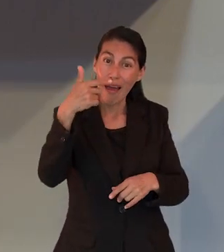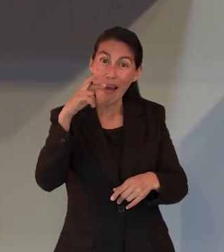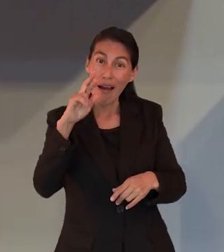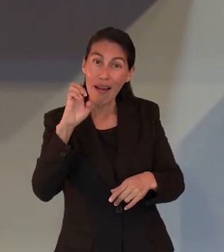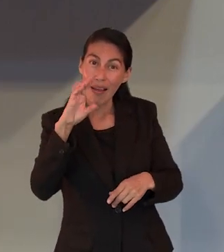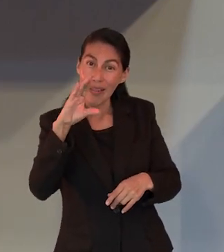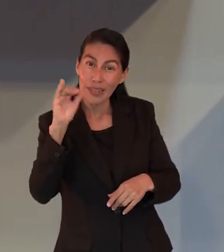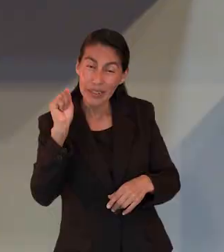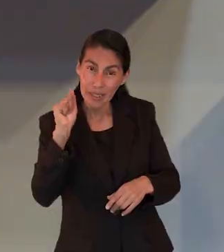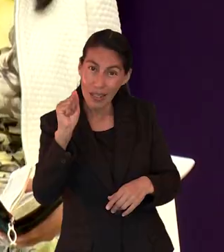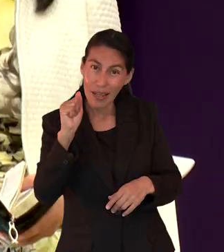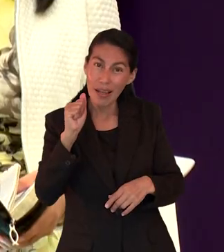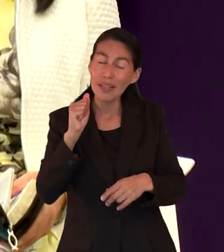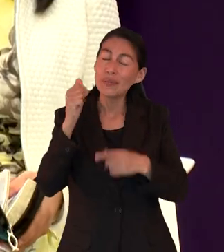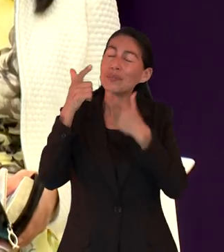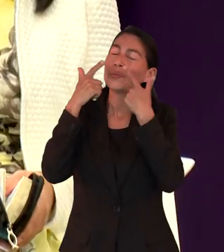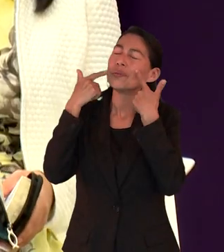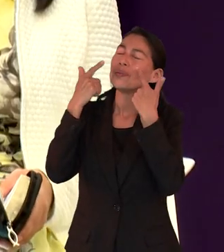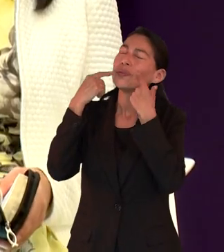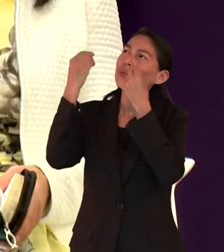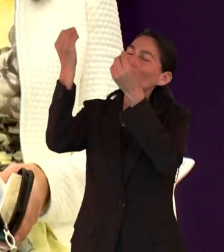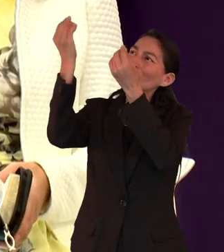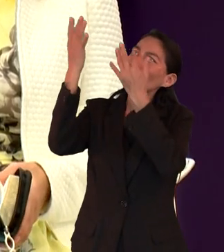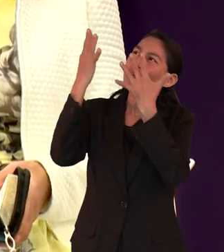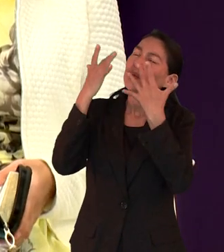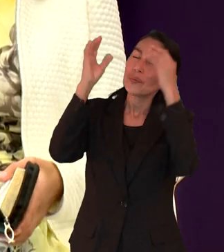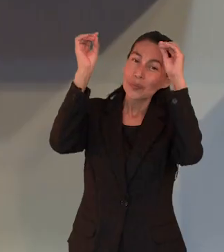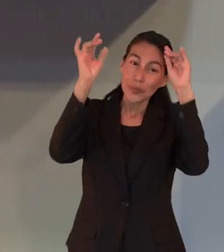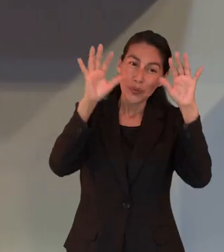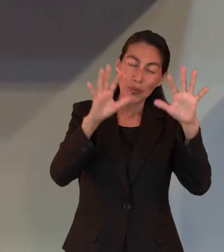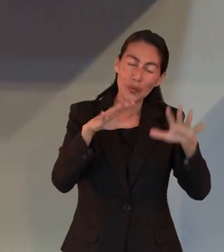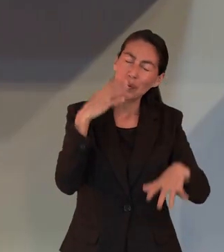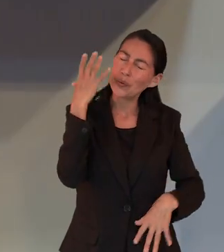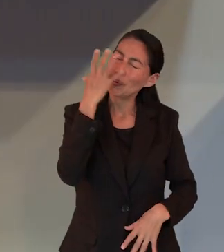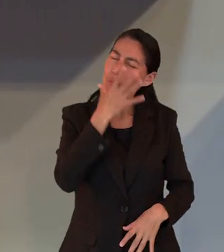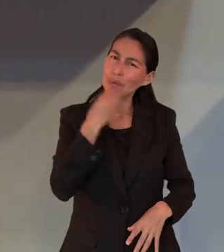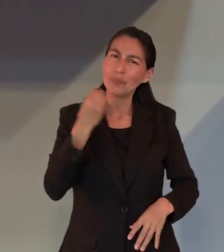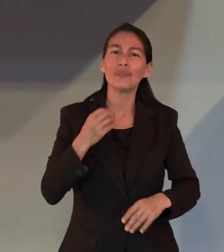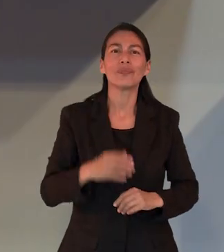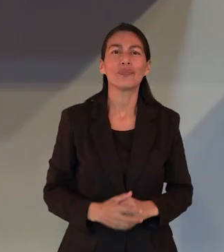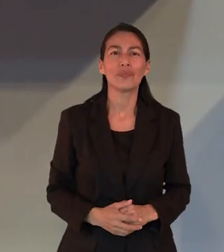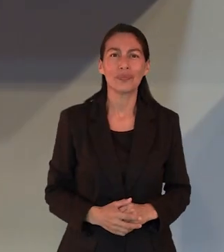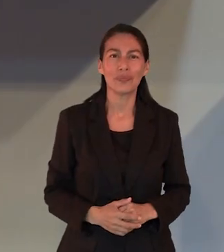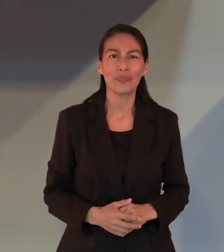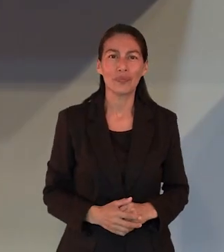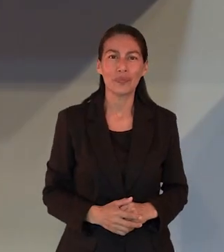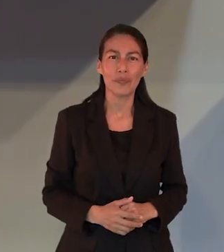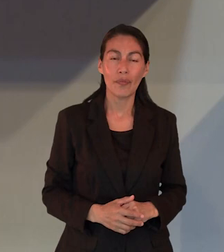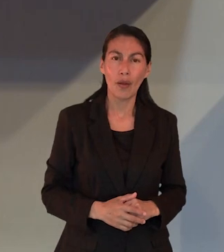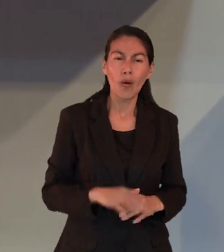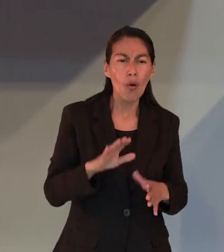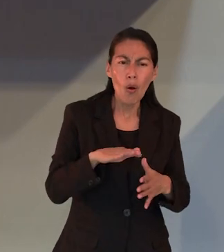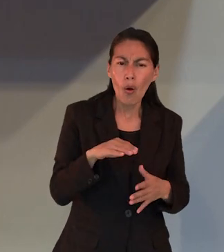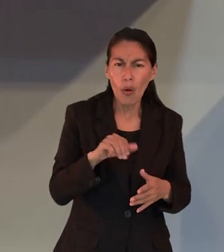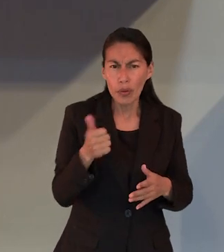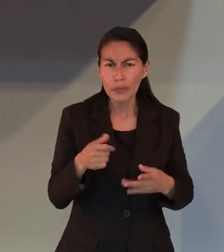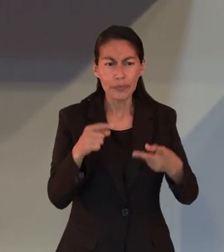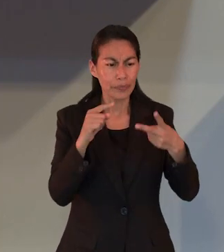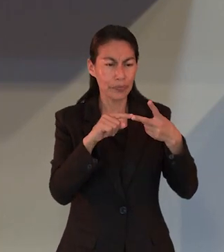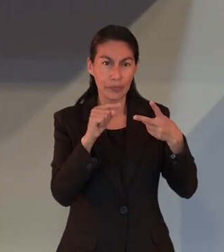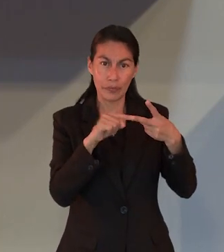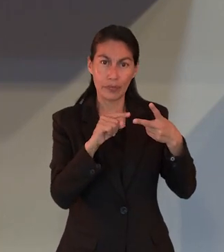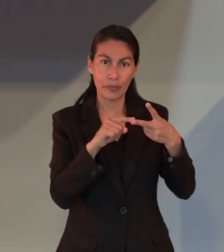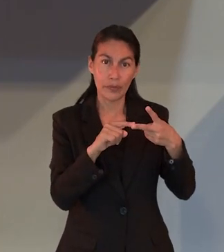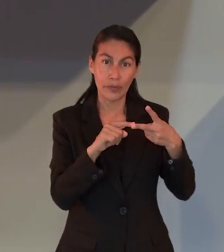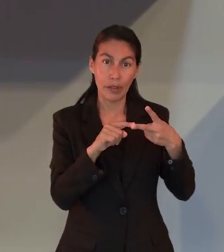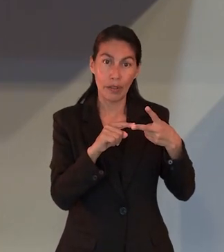Dios, y es importante que podamos recibirla a través de ese amor entre hermanos. Otra implicación es que